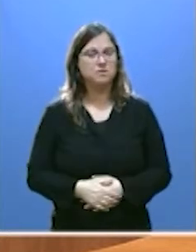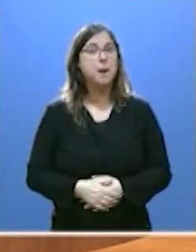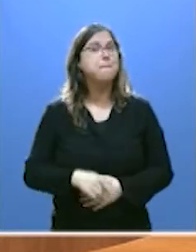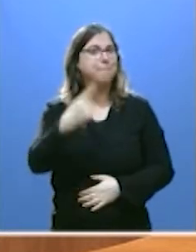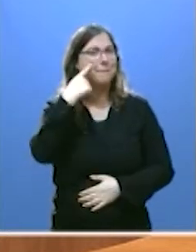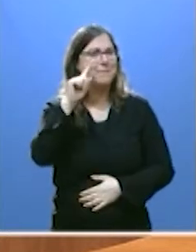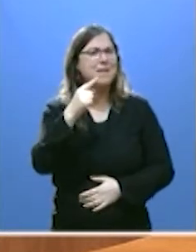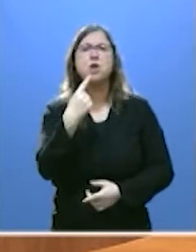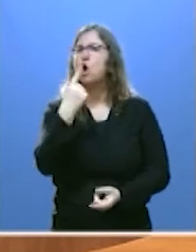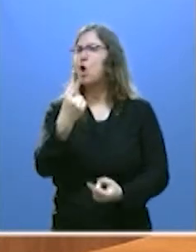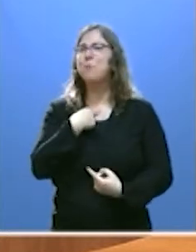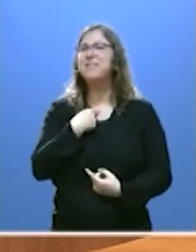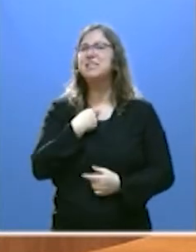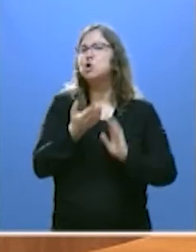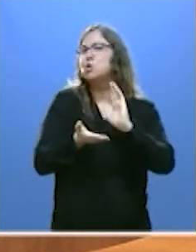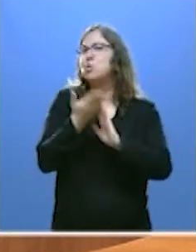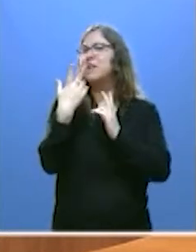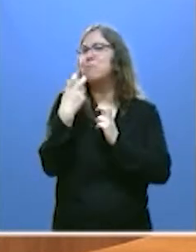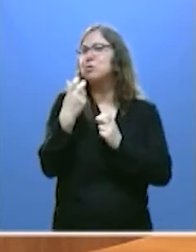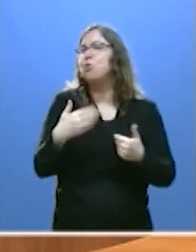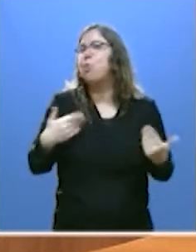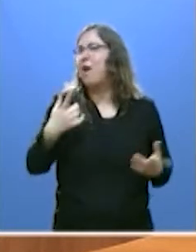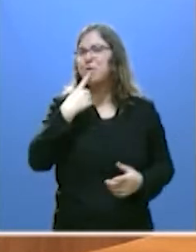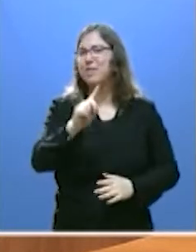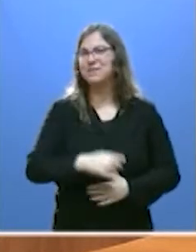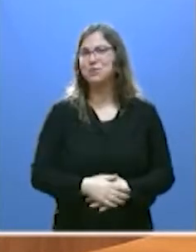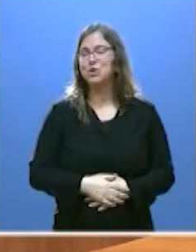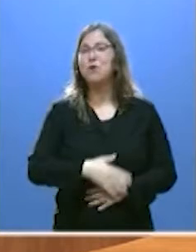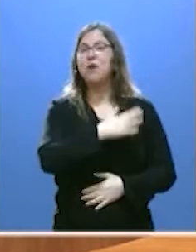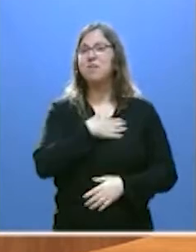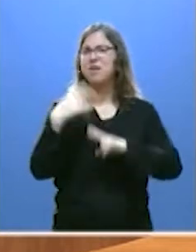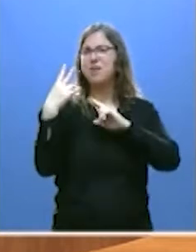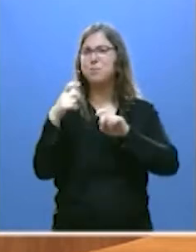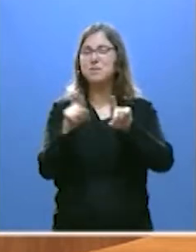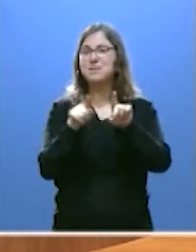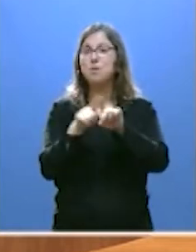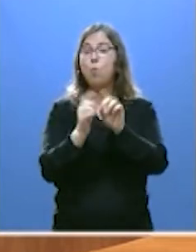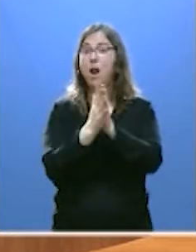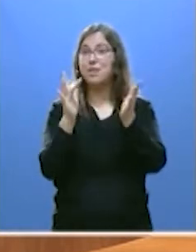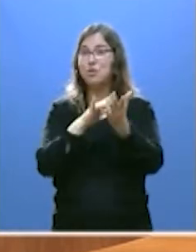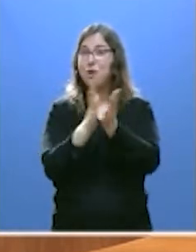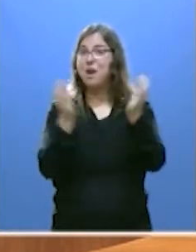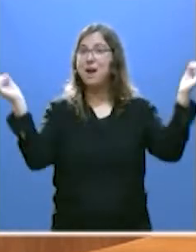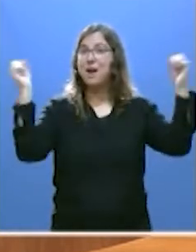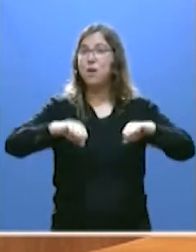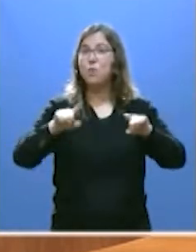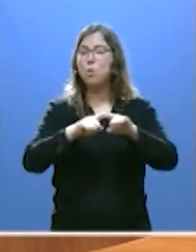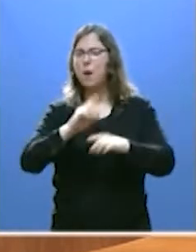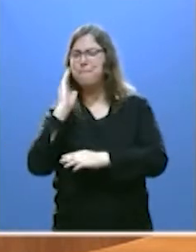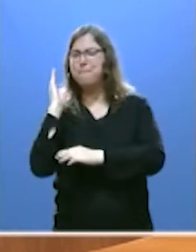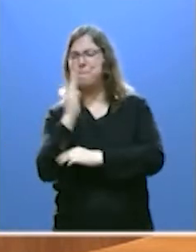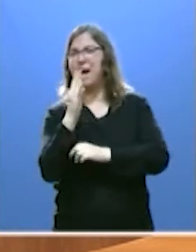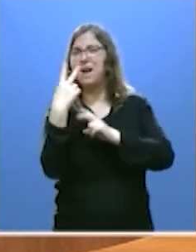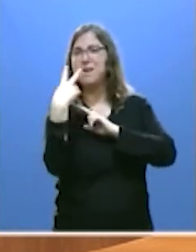ha dicho qué impuestos quiere subir. ¿Quiere usted aplicar el acuerdo del hachazo fiscal